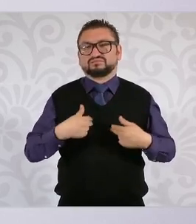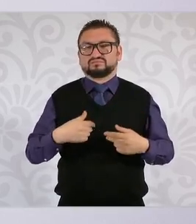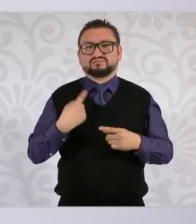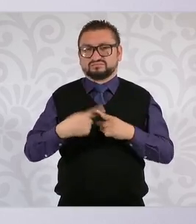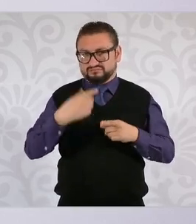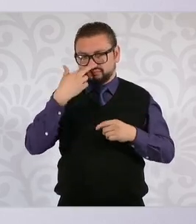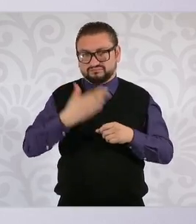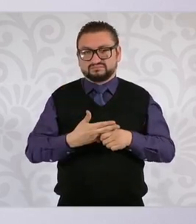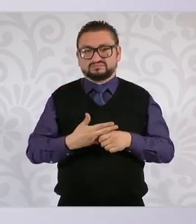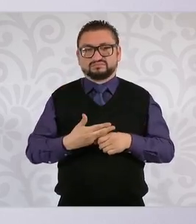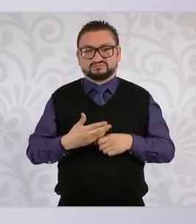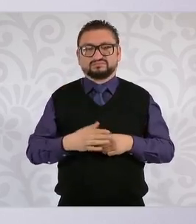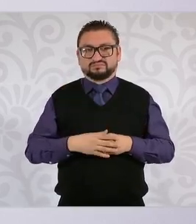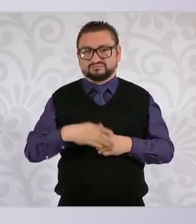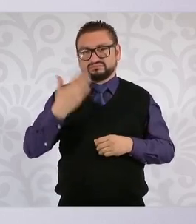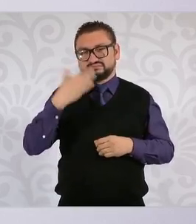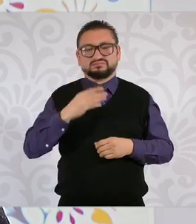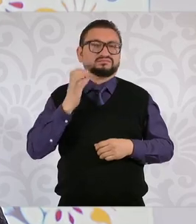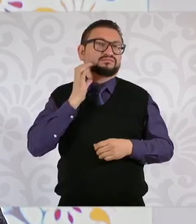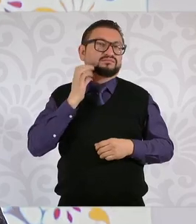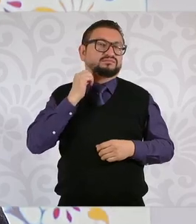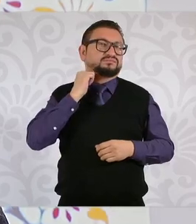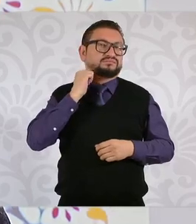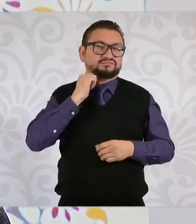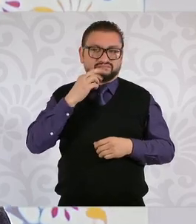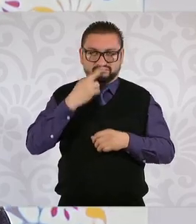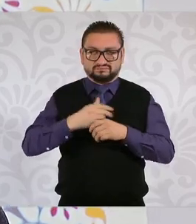corresponde al Senado de la República.